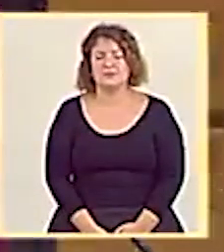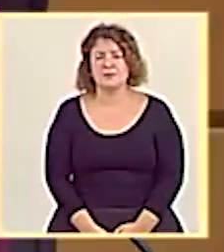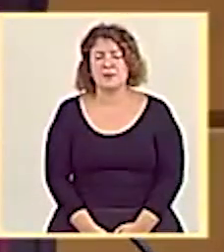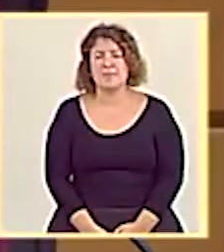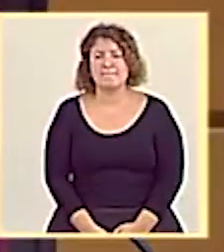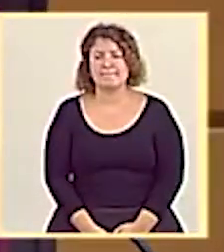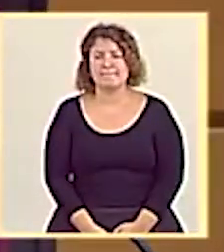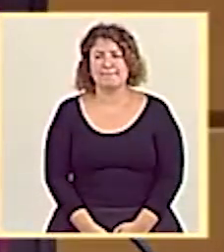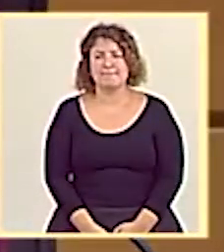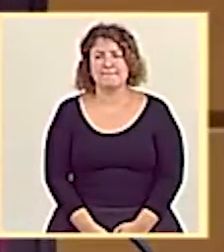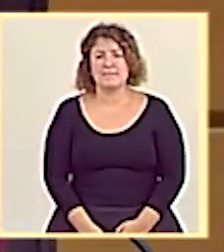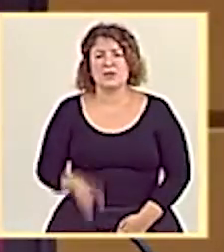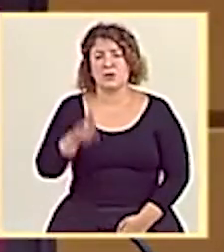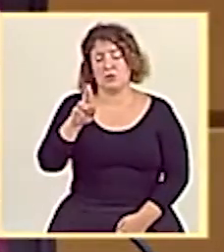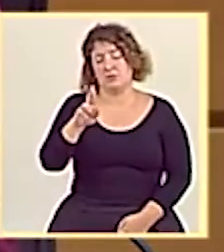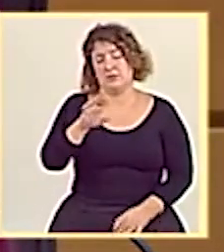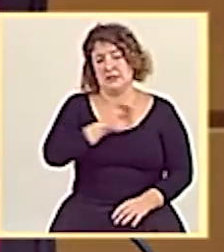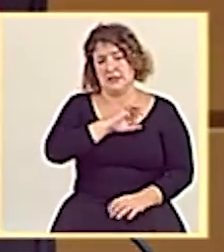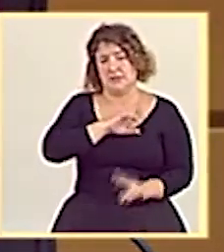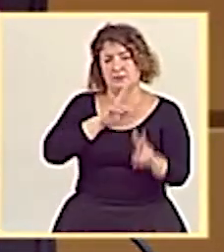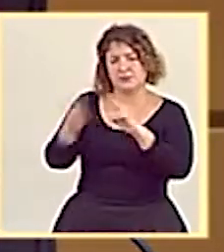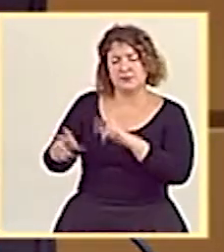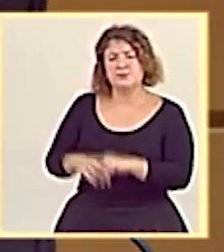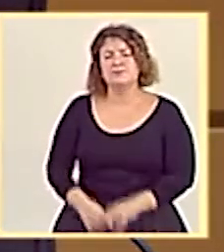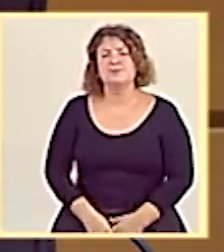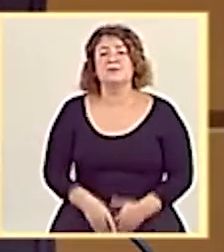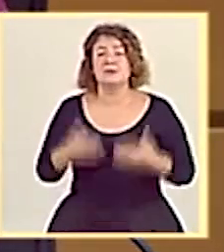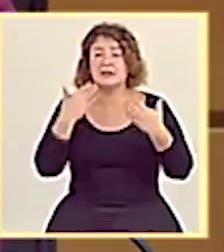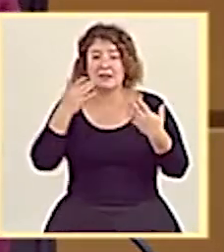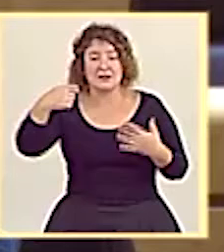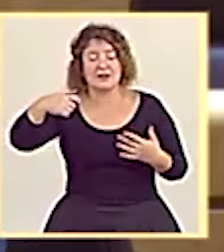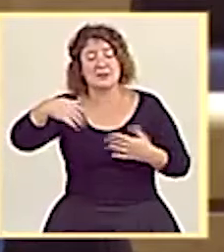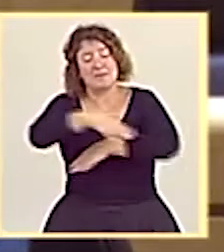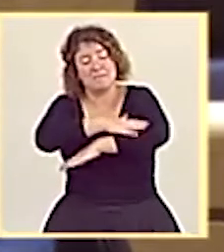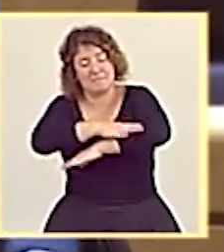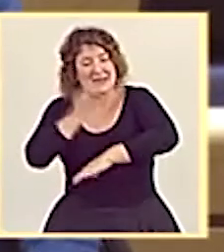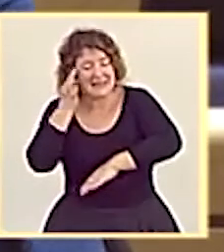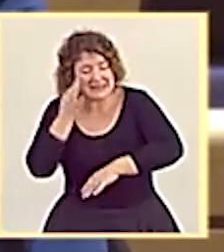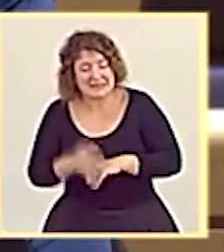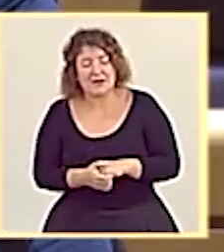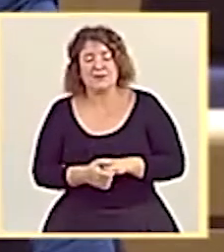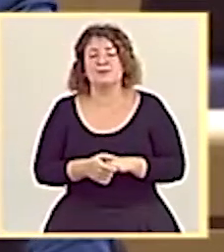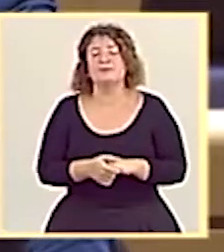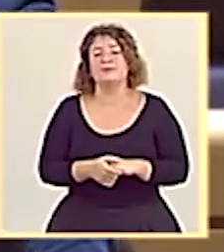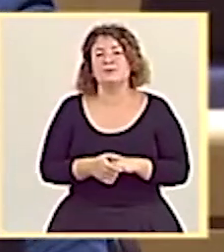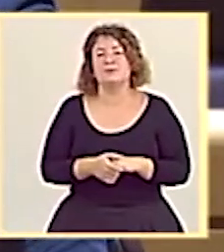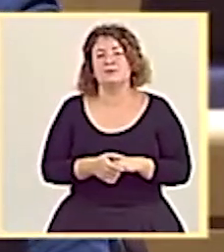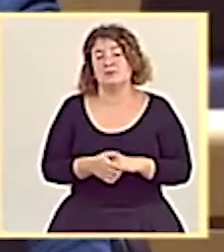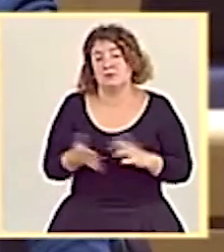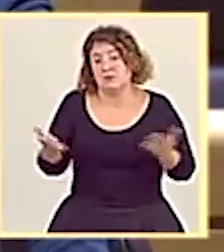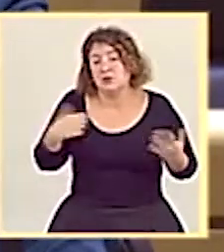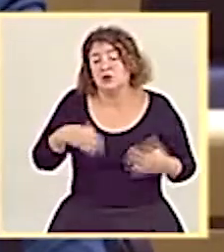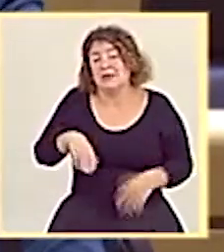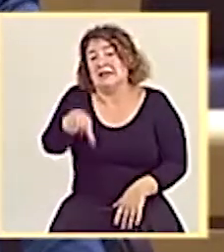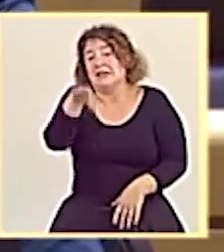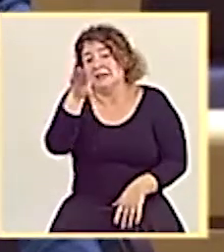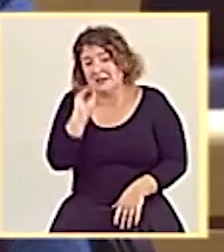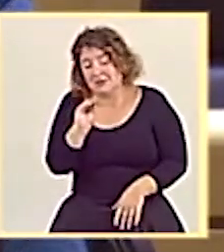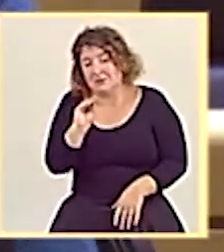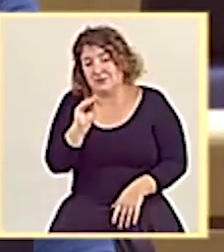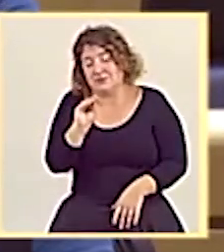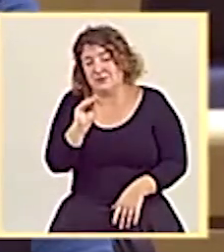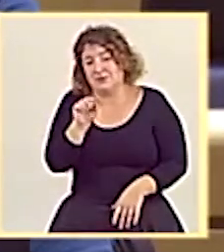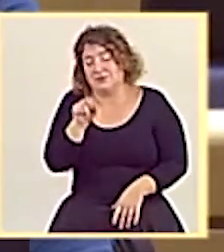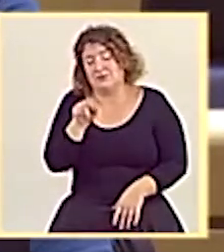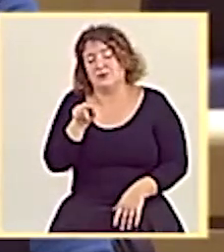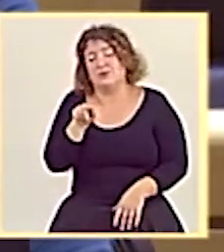Senador Ruth Villanueva. Gracias, señora presidenta. Señora ministra, doy por supuesto, por tanto, que usted afirma